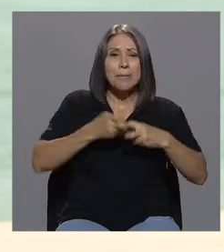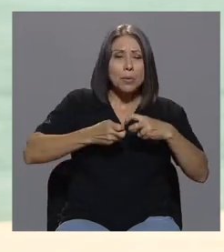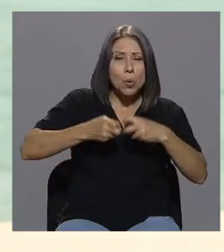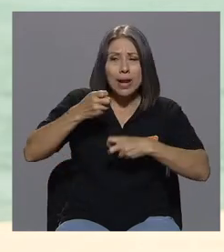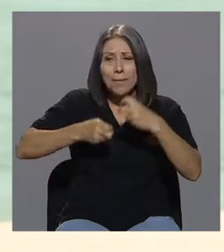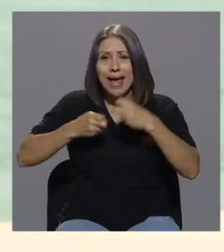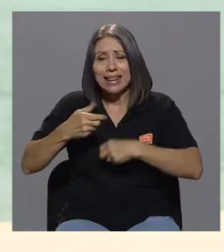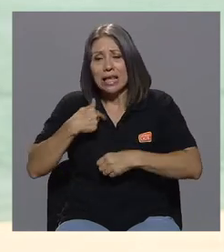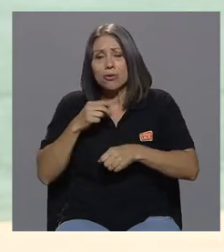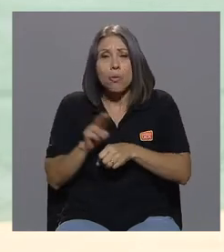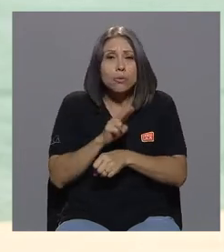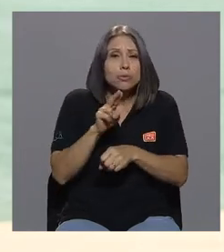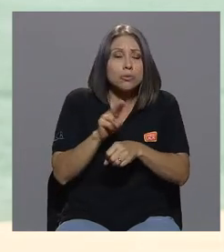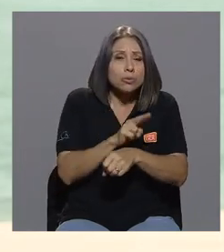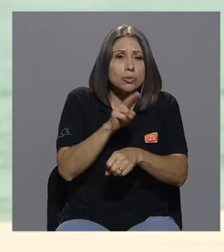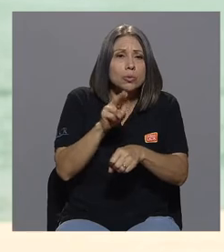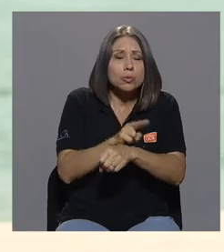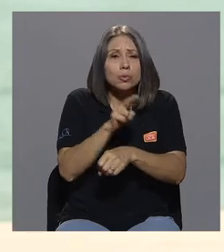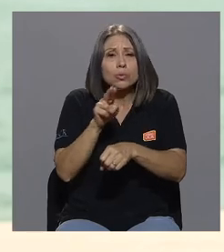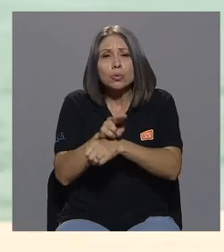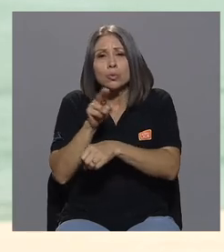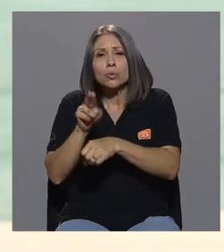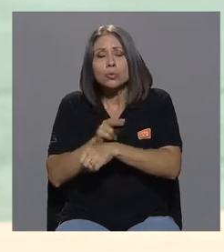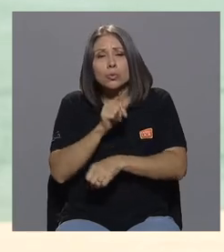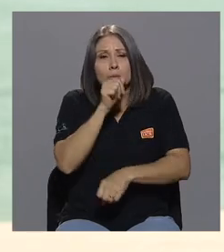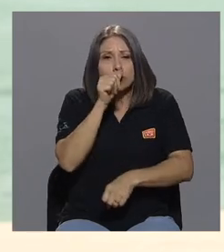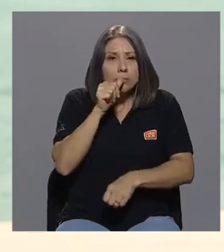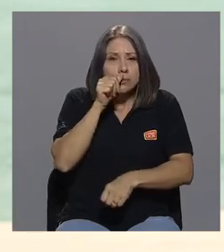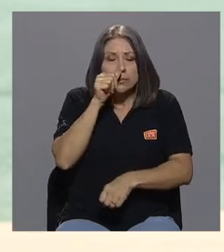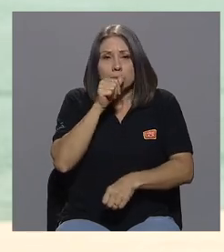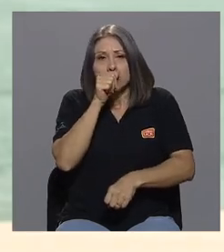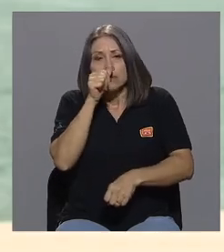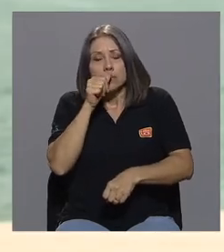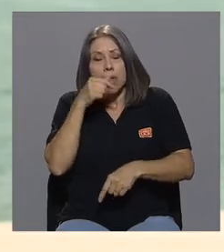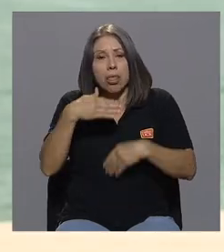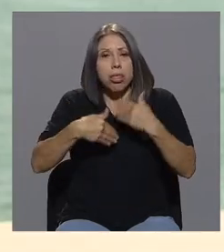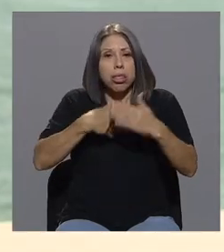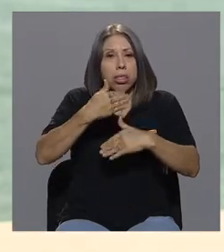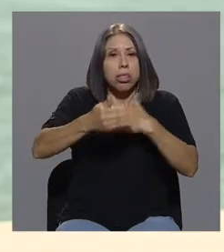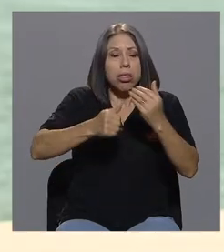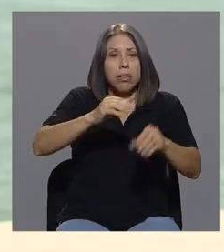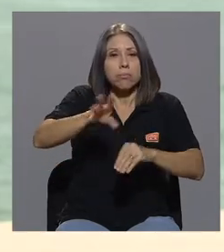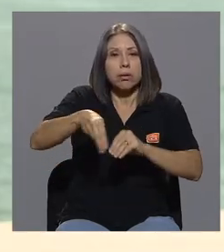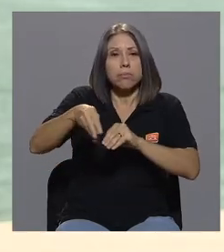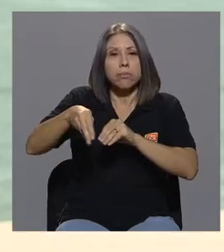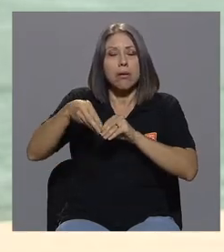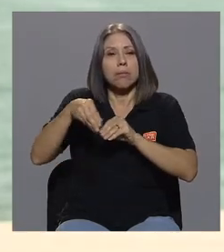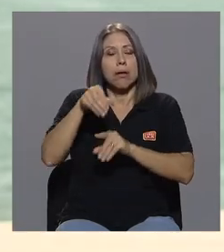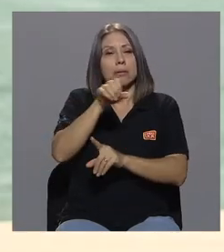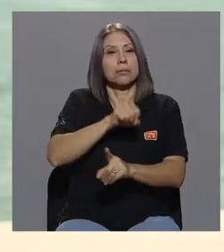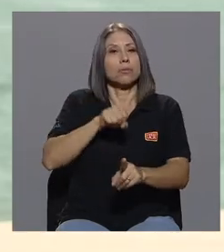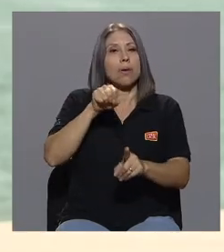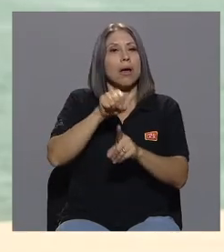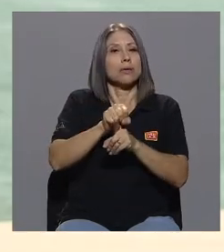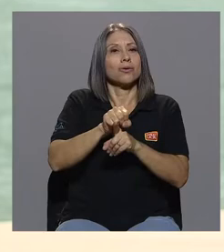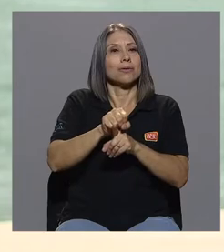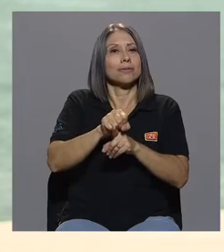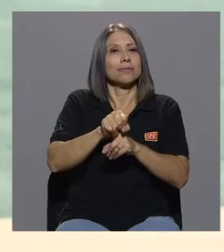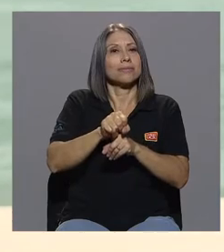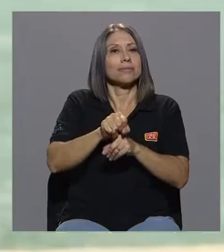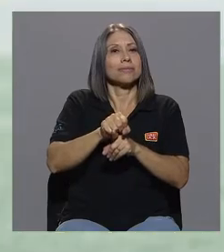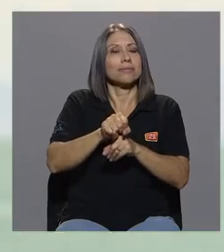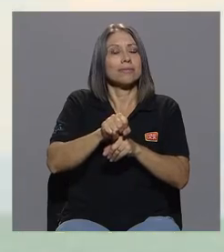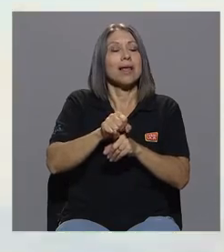progresando, progresando, porque se fueron añadiendo otras situaciones que habían que evadir. Usted me